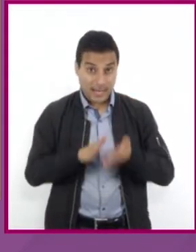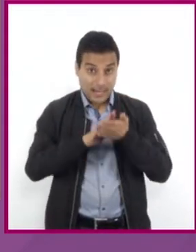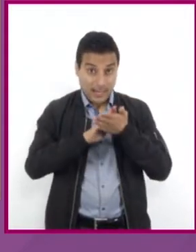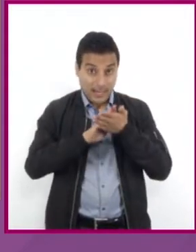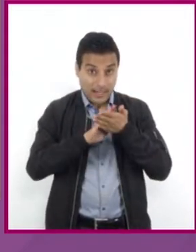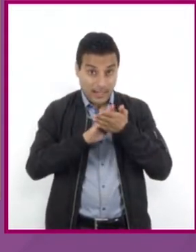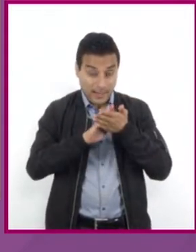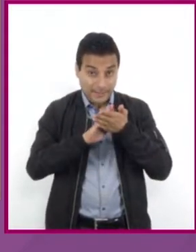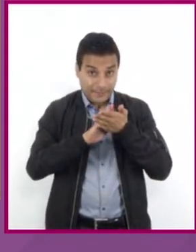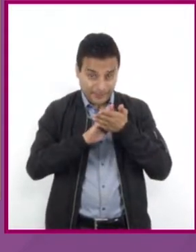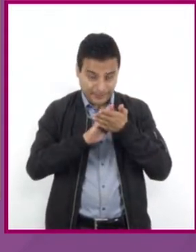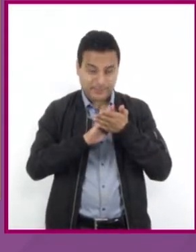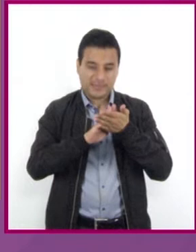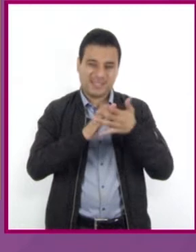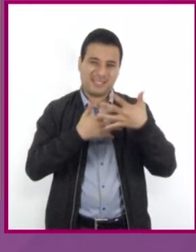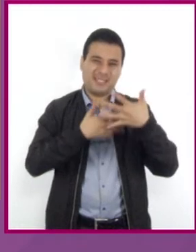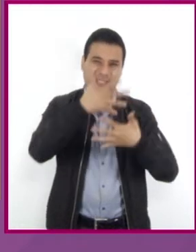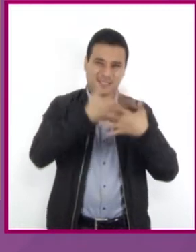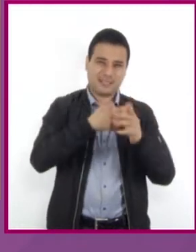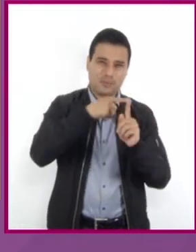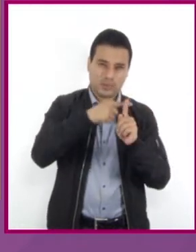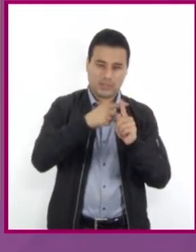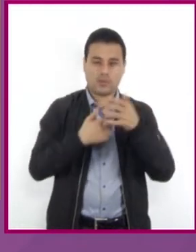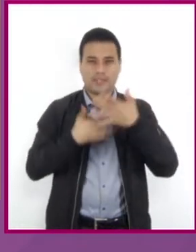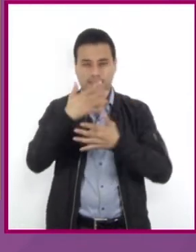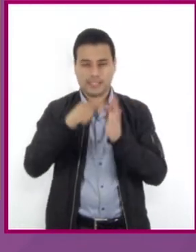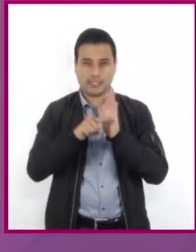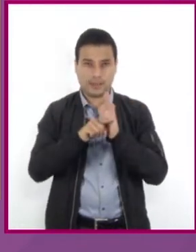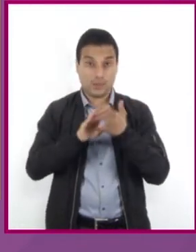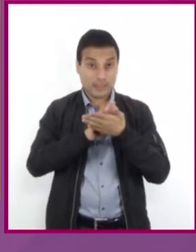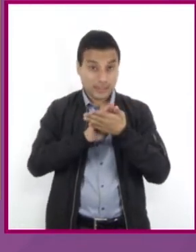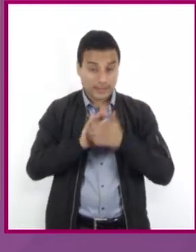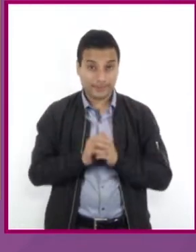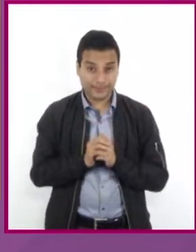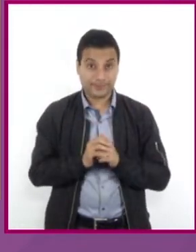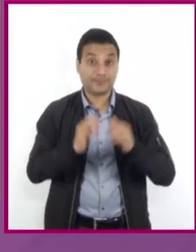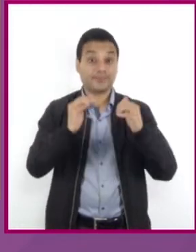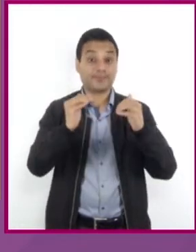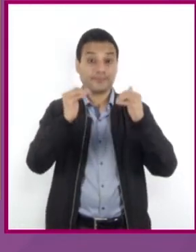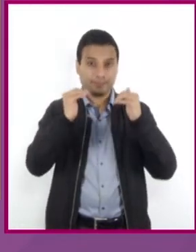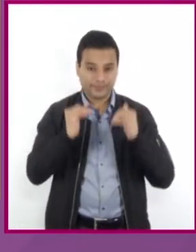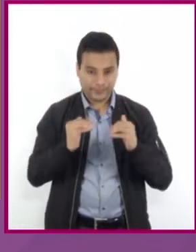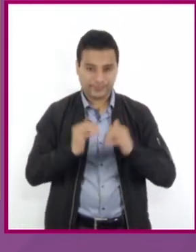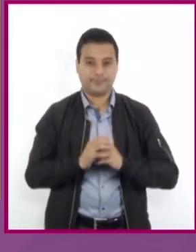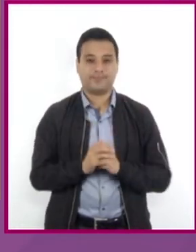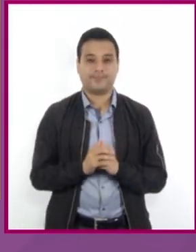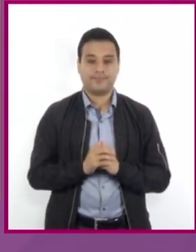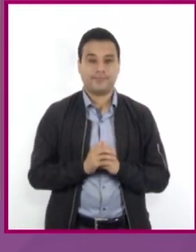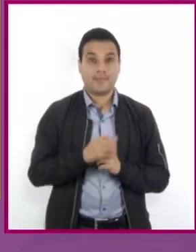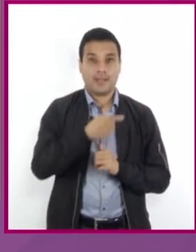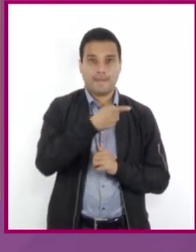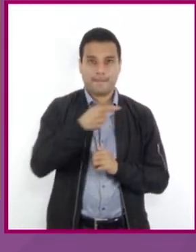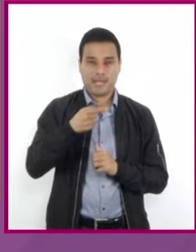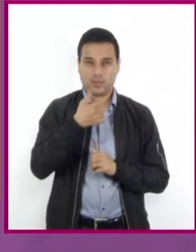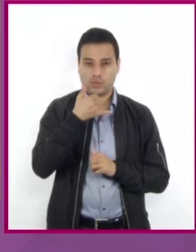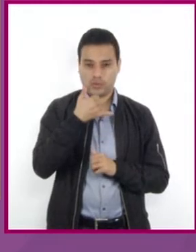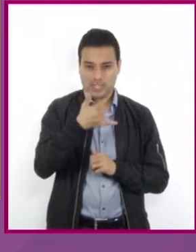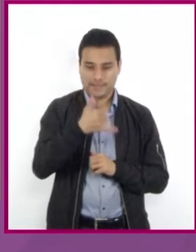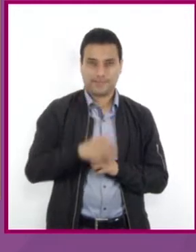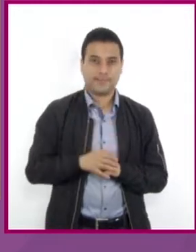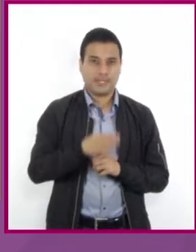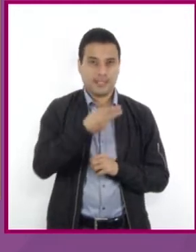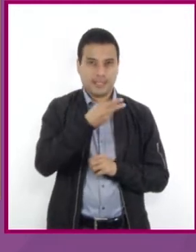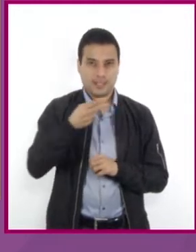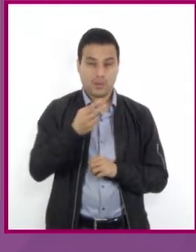positivo con el 15 negativo del miembro izquierdo de la igualdad, tenemos Y negativo, que es